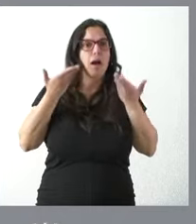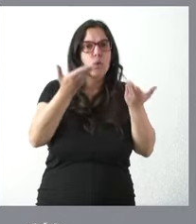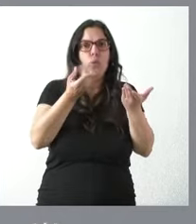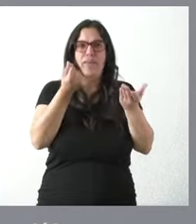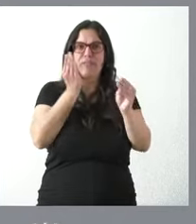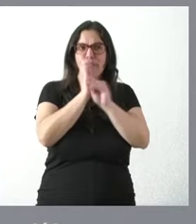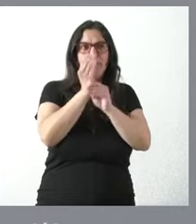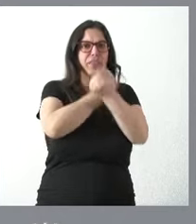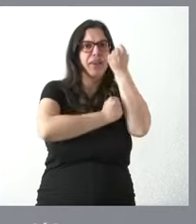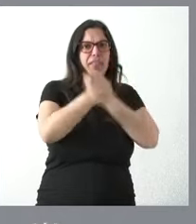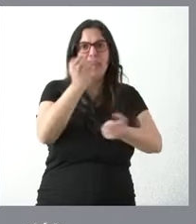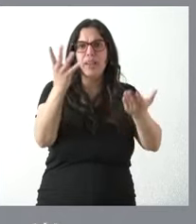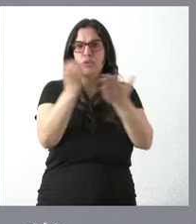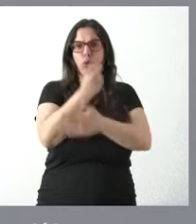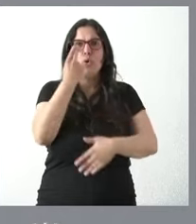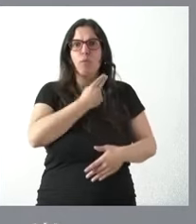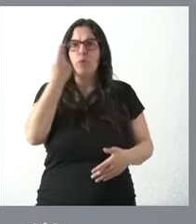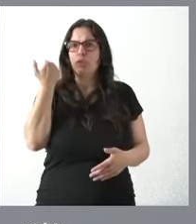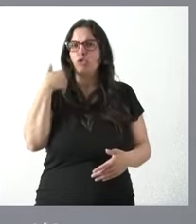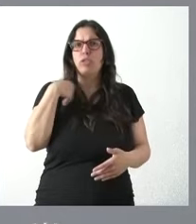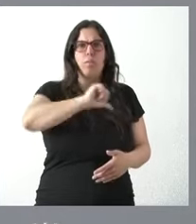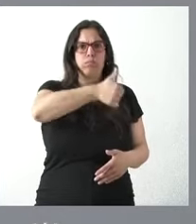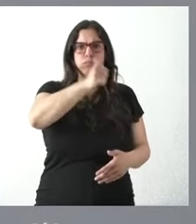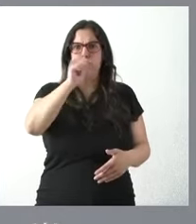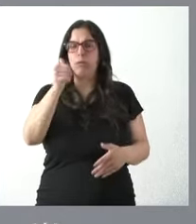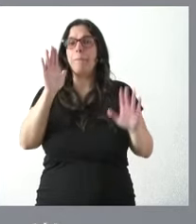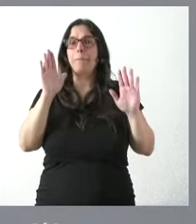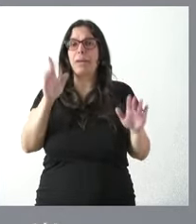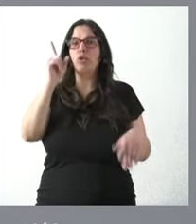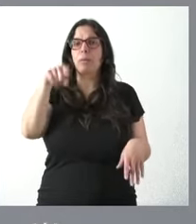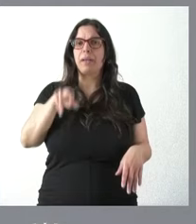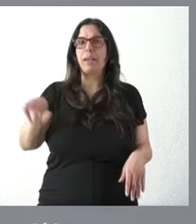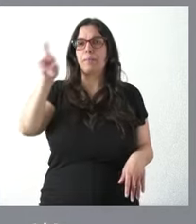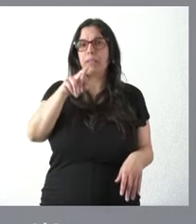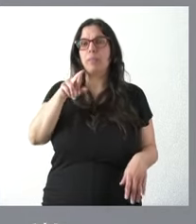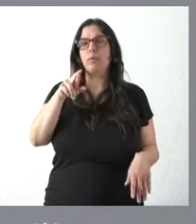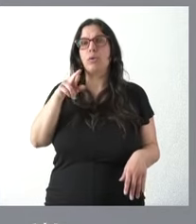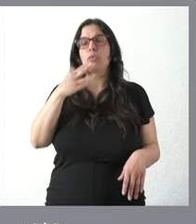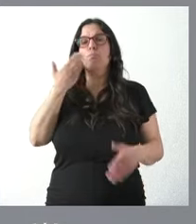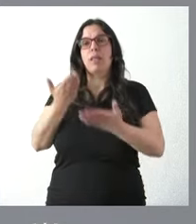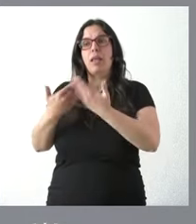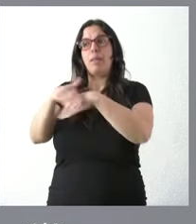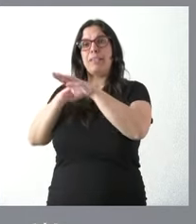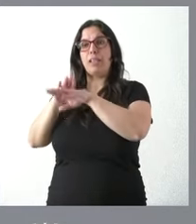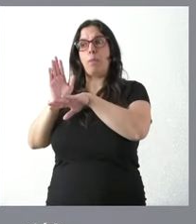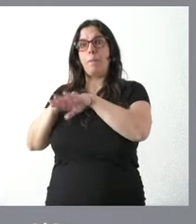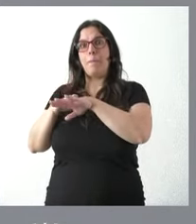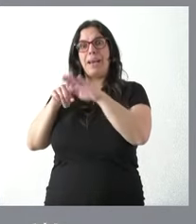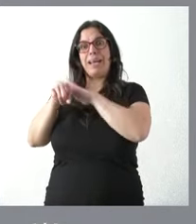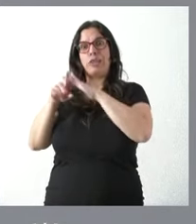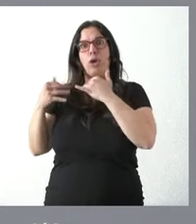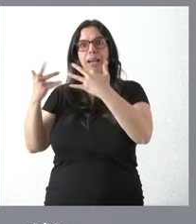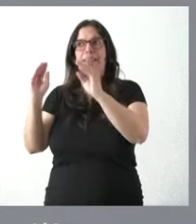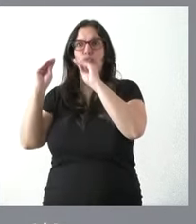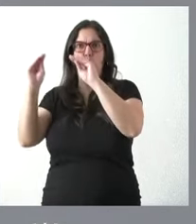financieras y de todo tipo que nos hemos comprometido con la empresa pero sí podemos reiterar al ministerio para que agilice los trámites en torno a las suyas